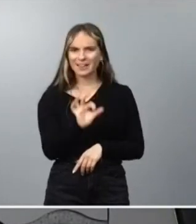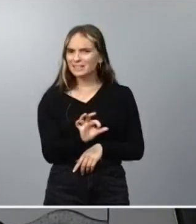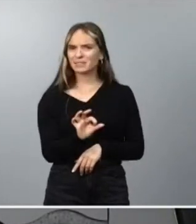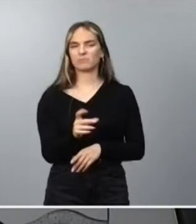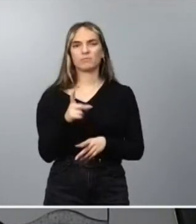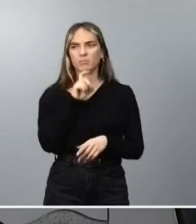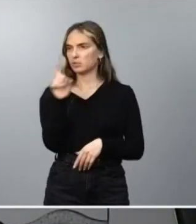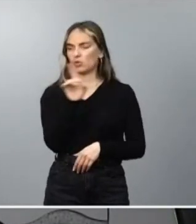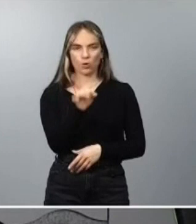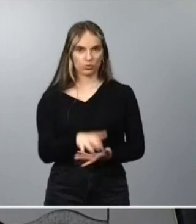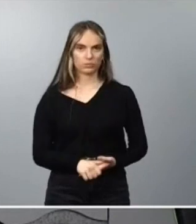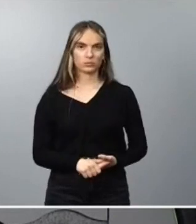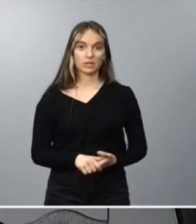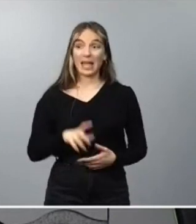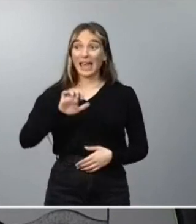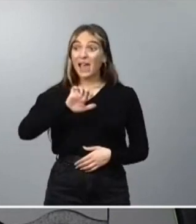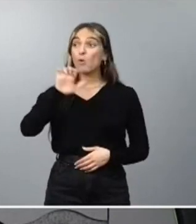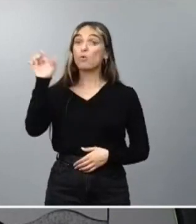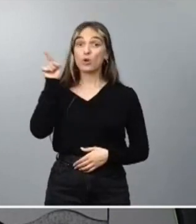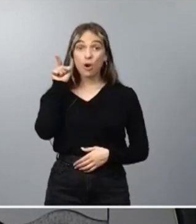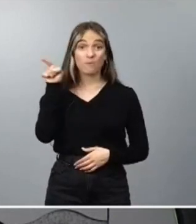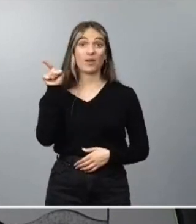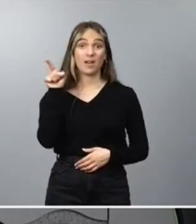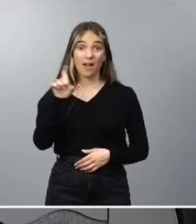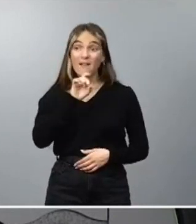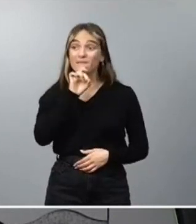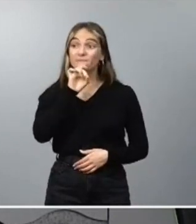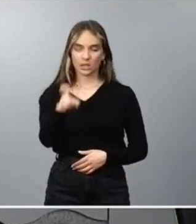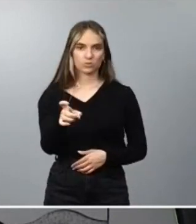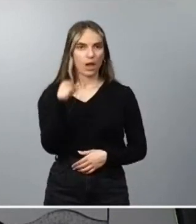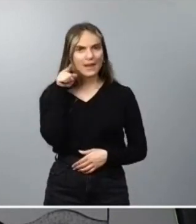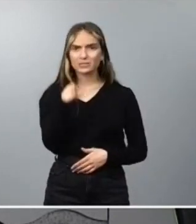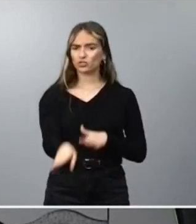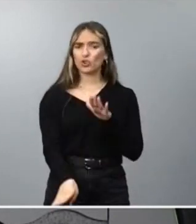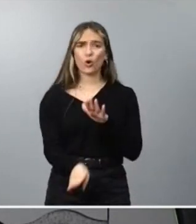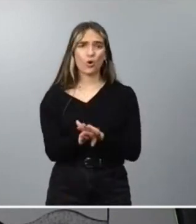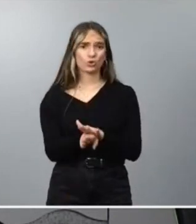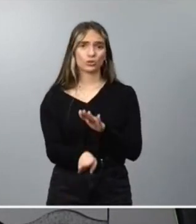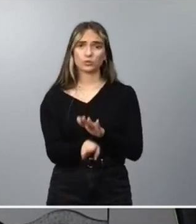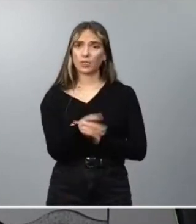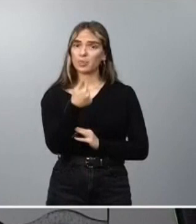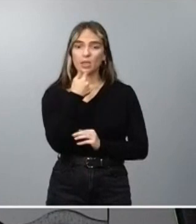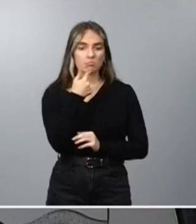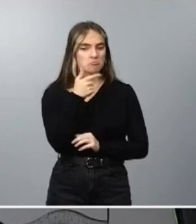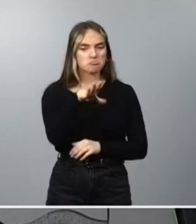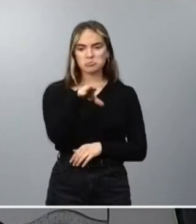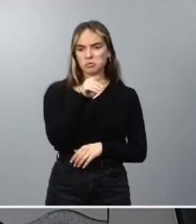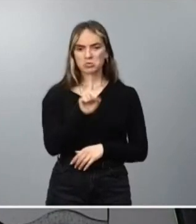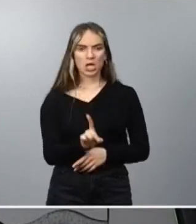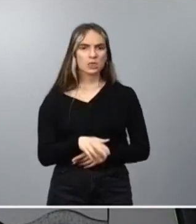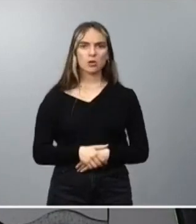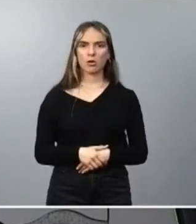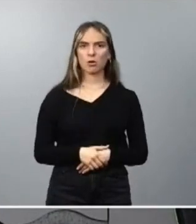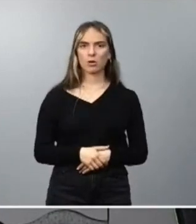avisos reiterados de las instituciones europeas, todavía puedan decir algo así. Todavía pueden decir que es que no entienden, que les contaminan,